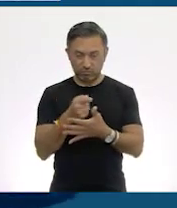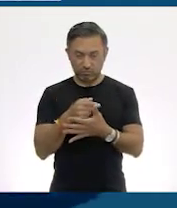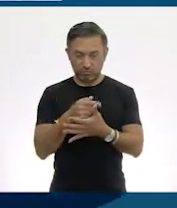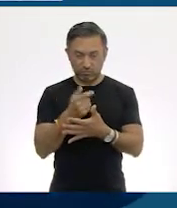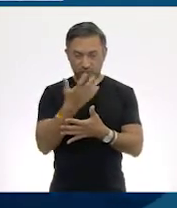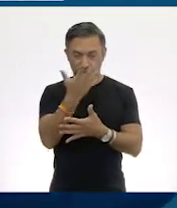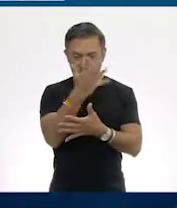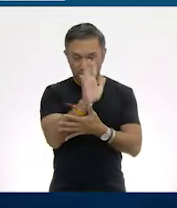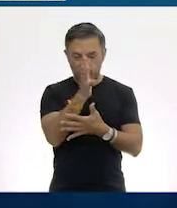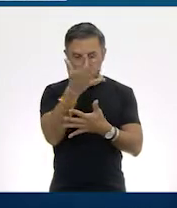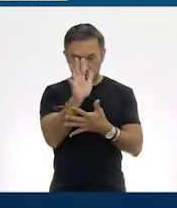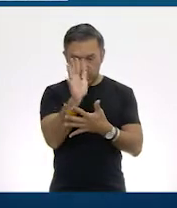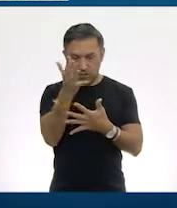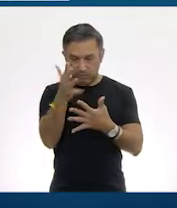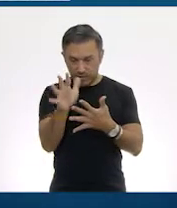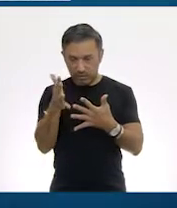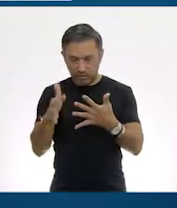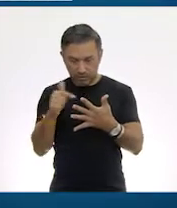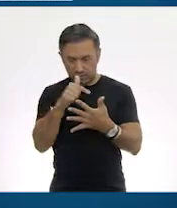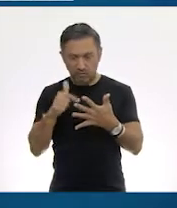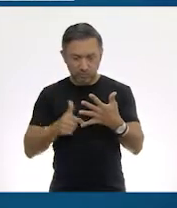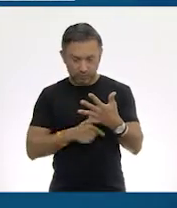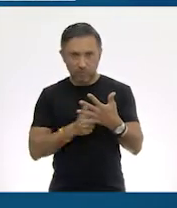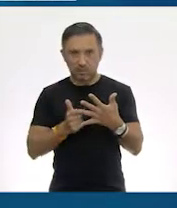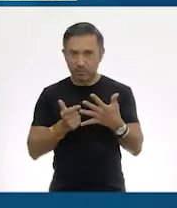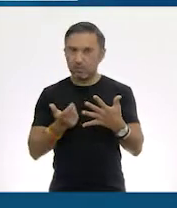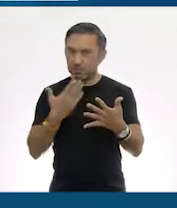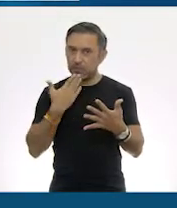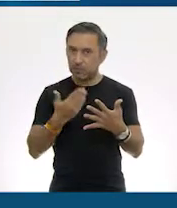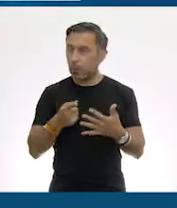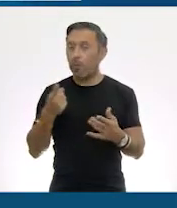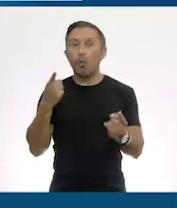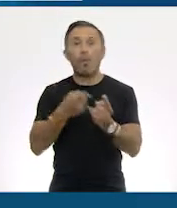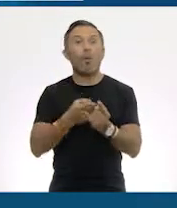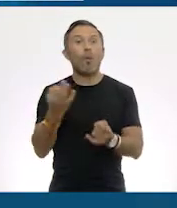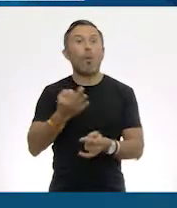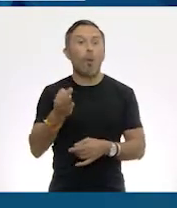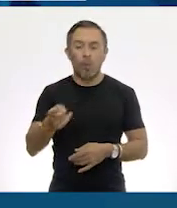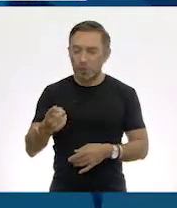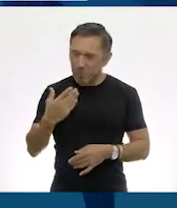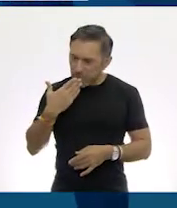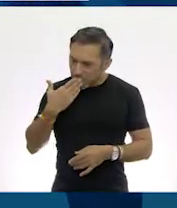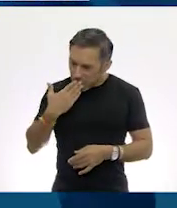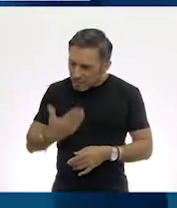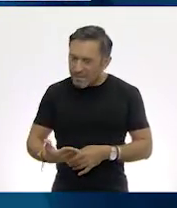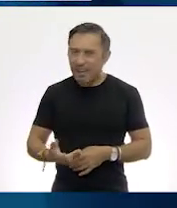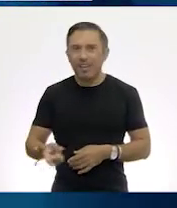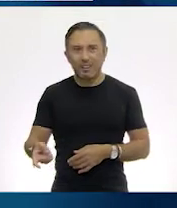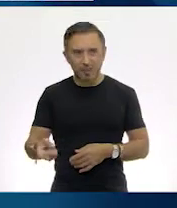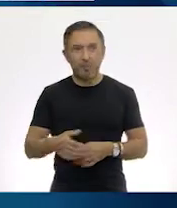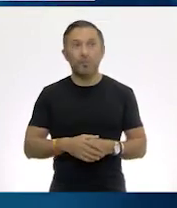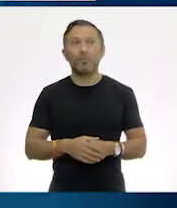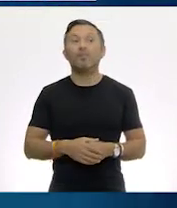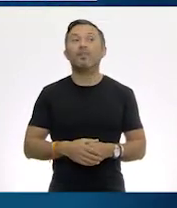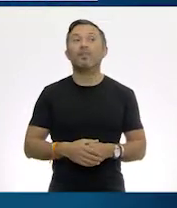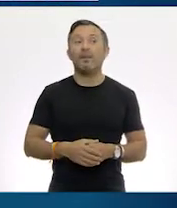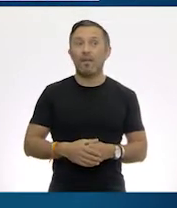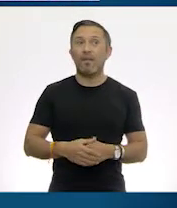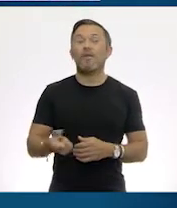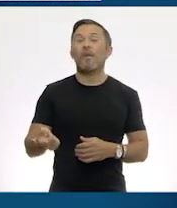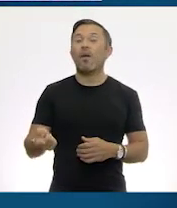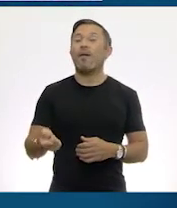kilogramos. ¡Gol! ¡Muy bien! 10 bolsas de 5 kilogramos son